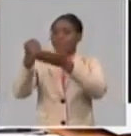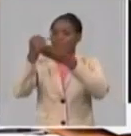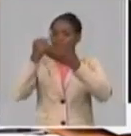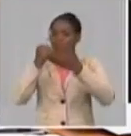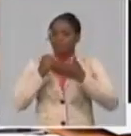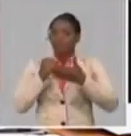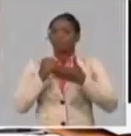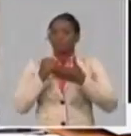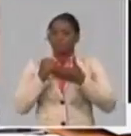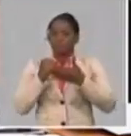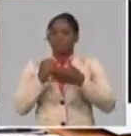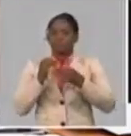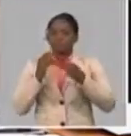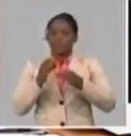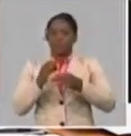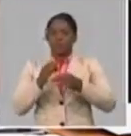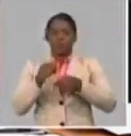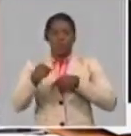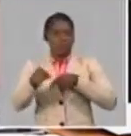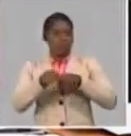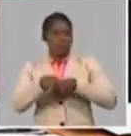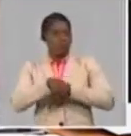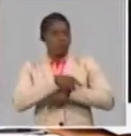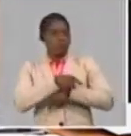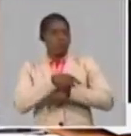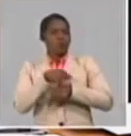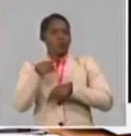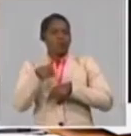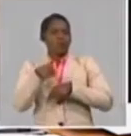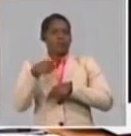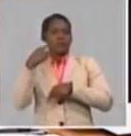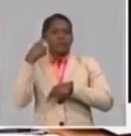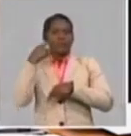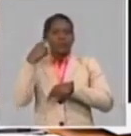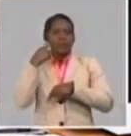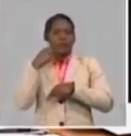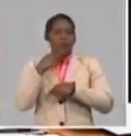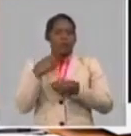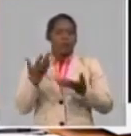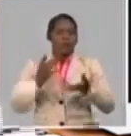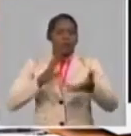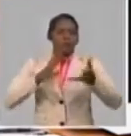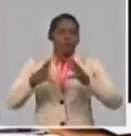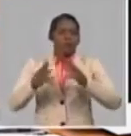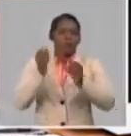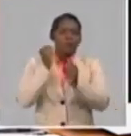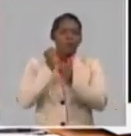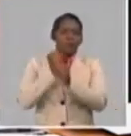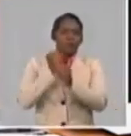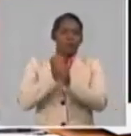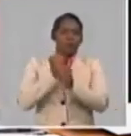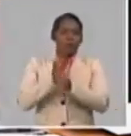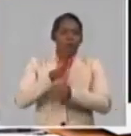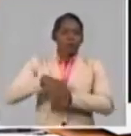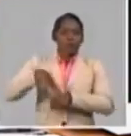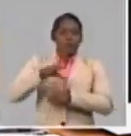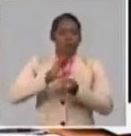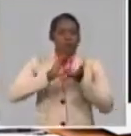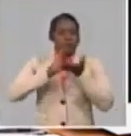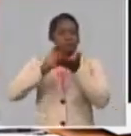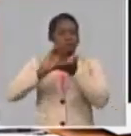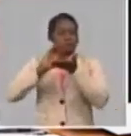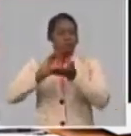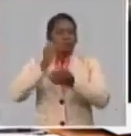a nuestros médicos. En estos días han tratado de desacreditar la alta labor y competencia profesional de los médicos que han arribado a Argentina.